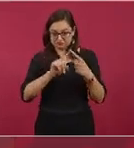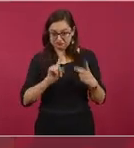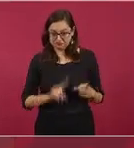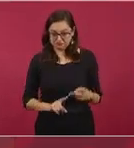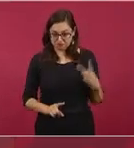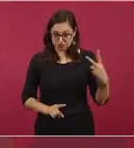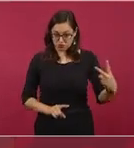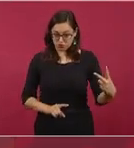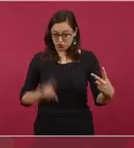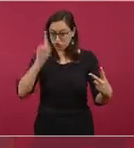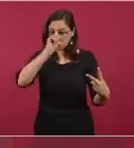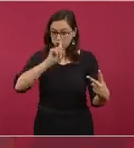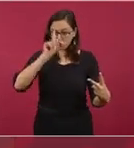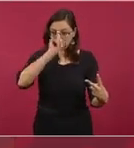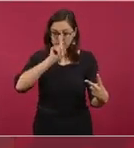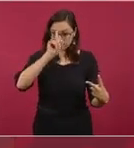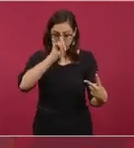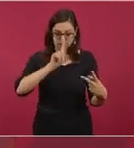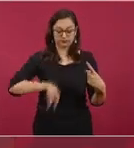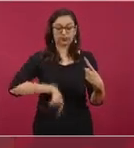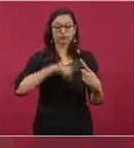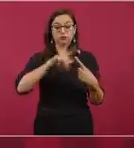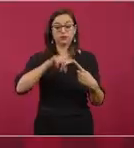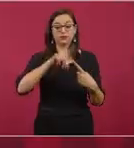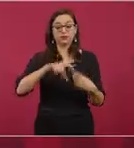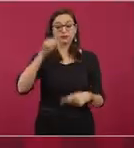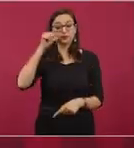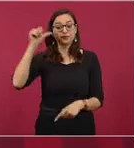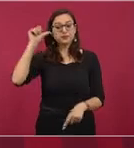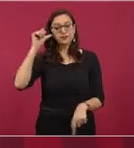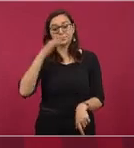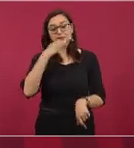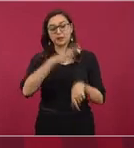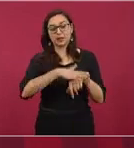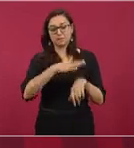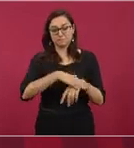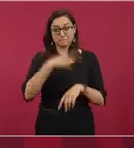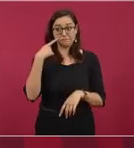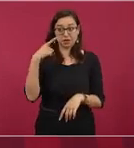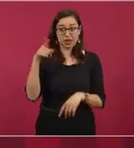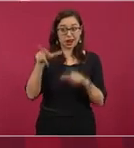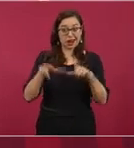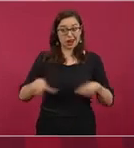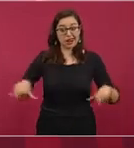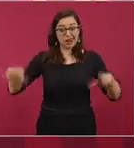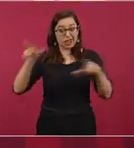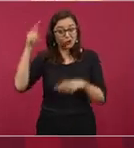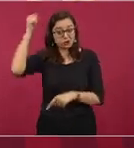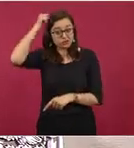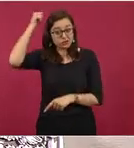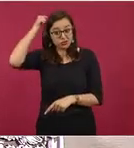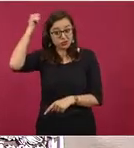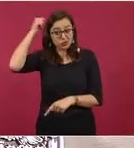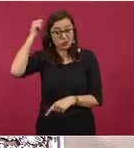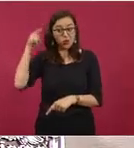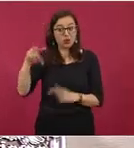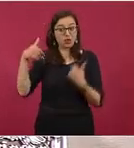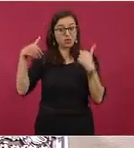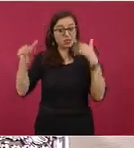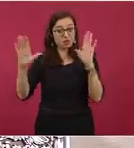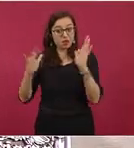comenté del lago de Texcoco, de que nunca dijeron nada